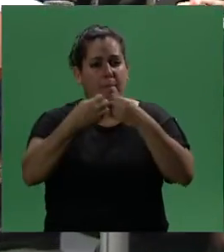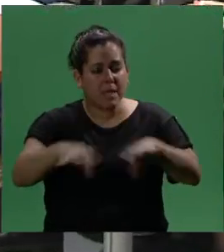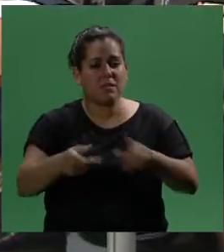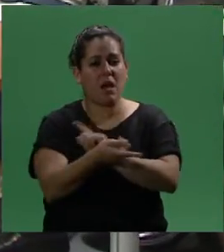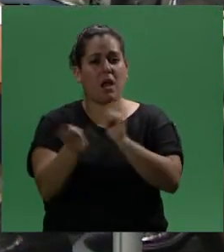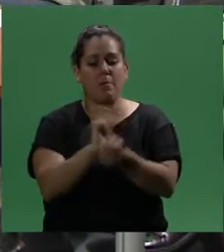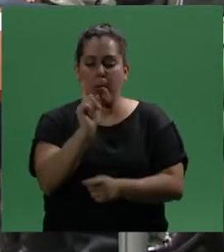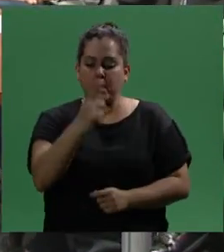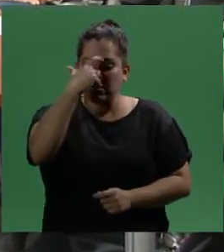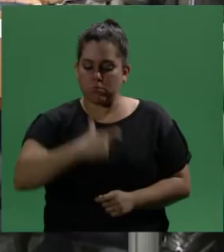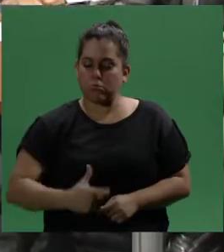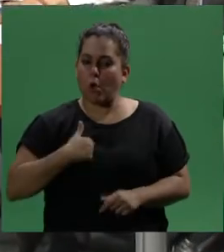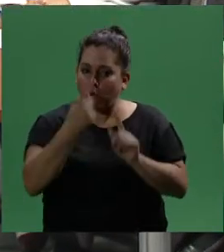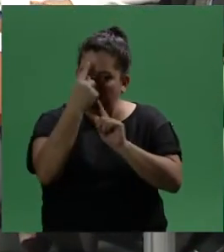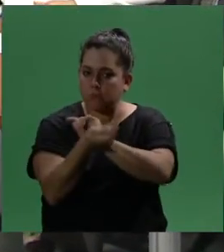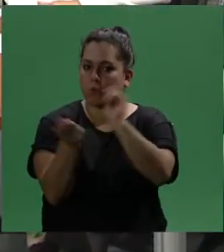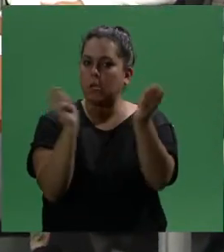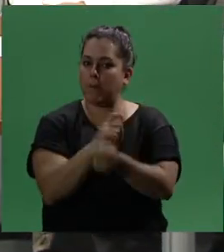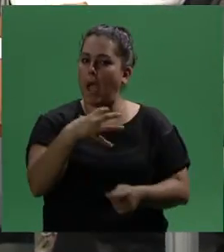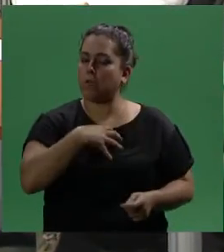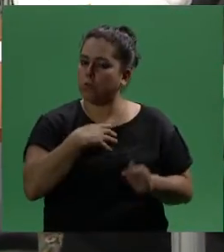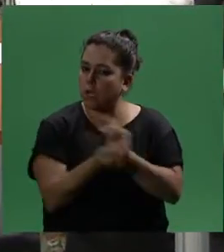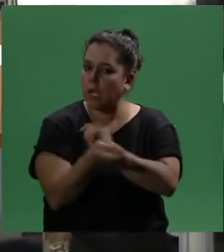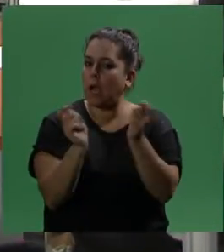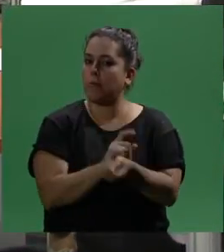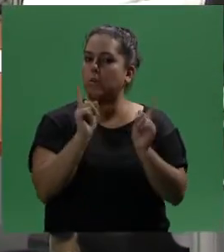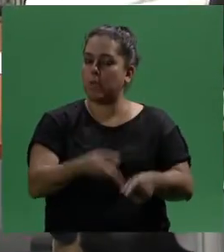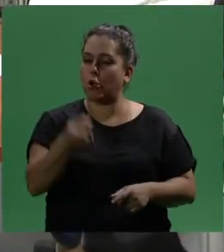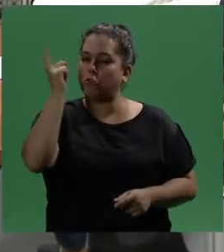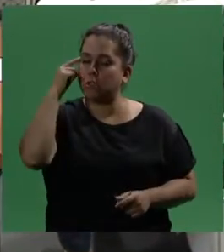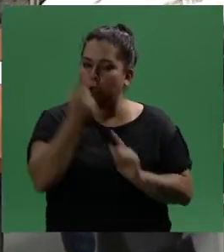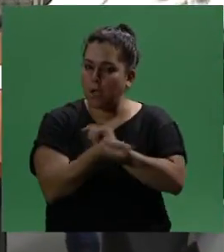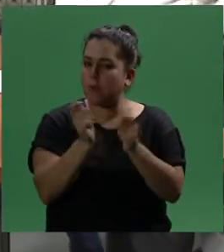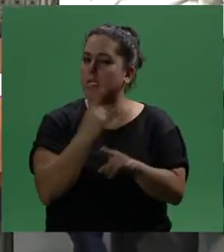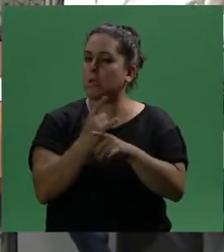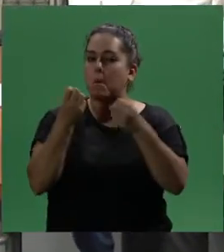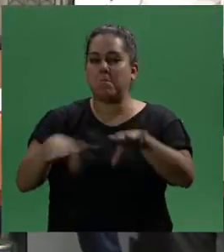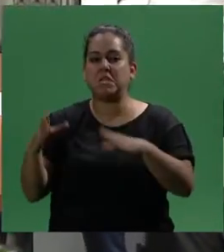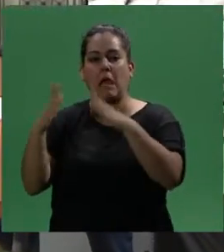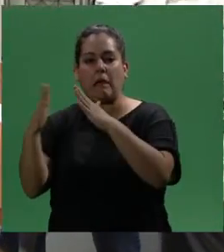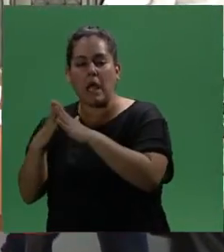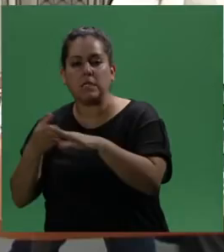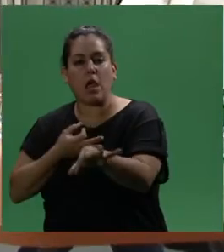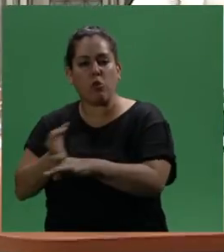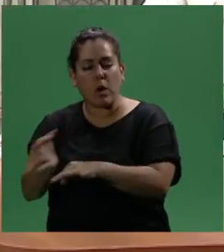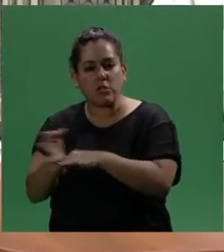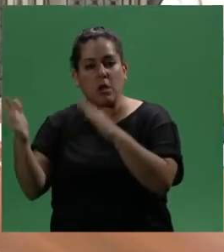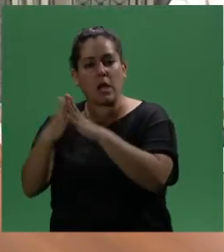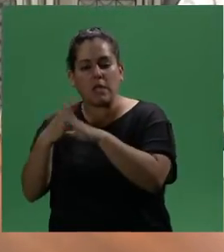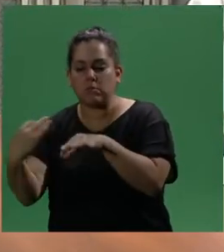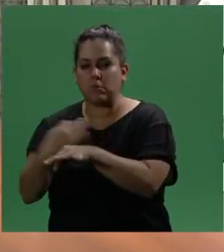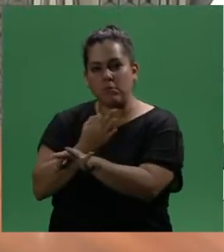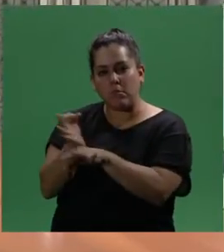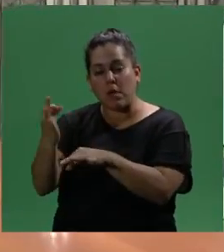empezar a cambiar desde nosotros mismos y empezar a cambiar la actitud y la concientización. Y todo empieza por casa siempre, por la educación que